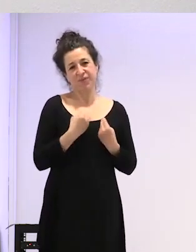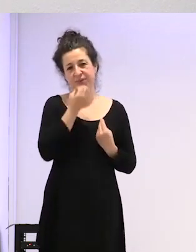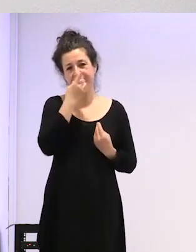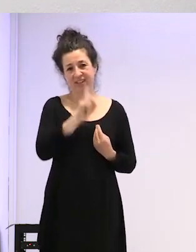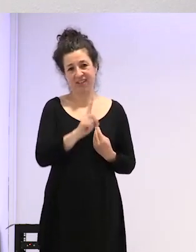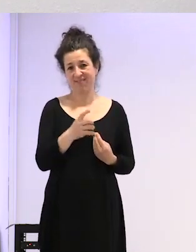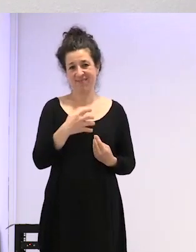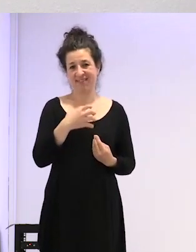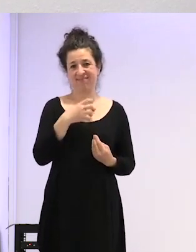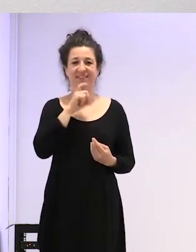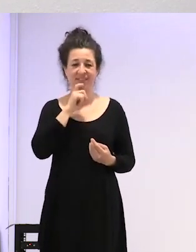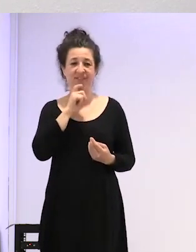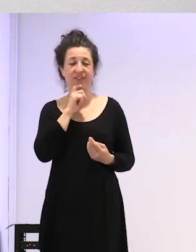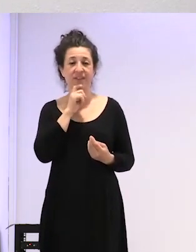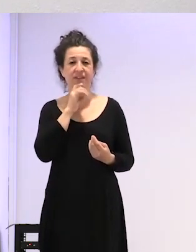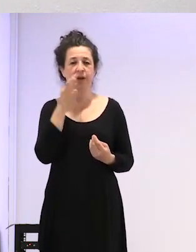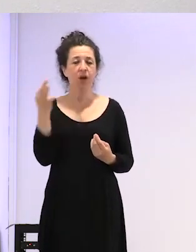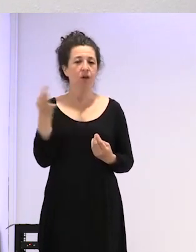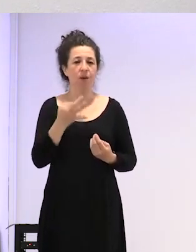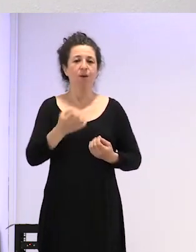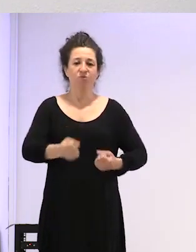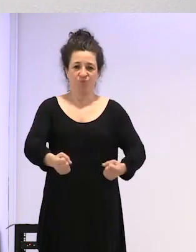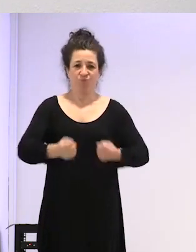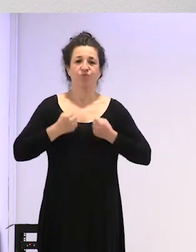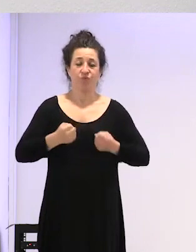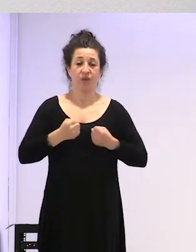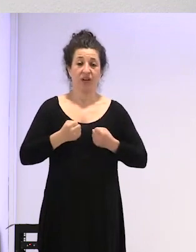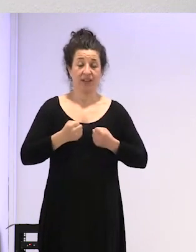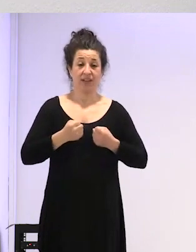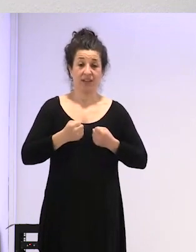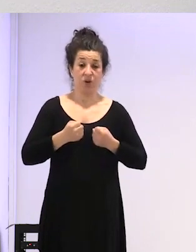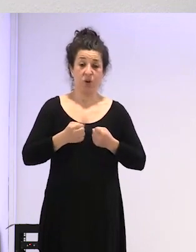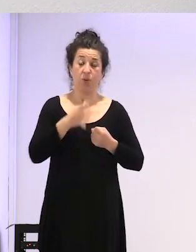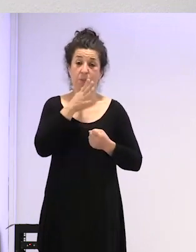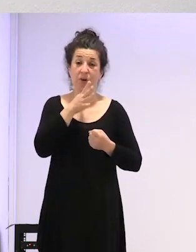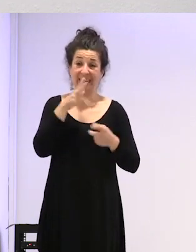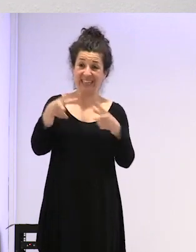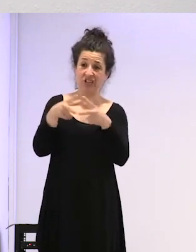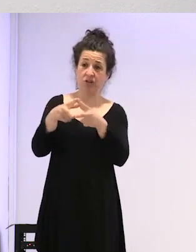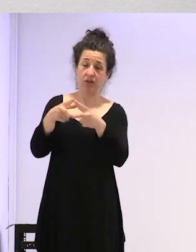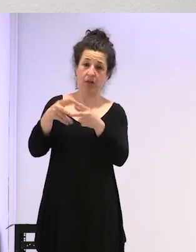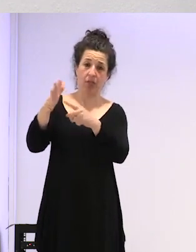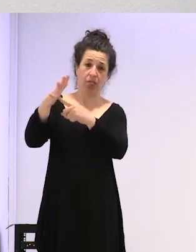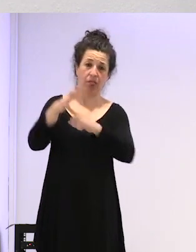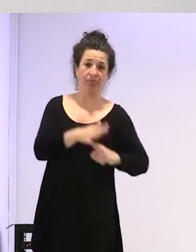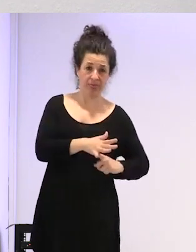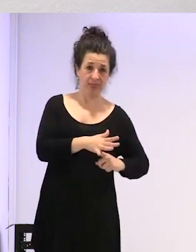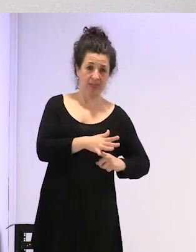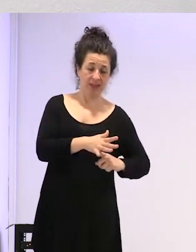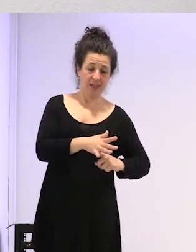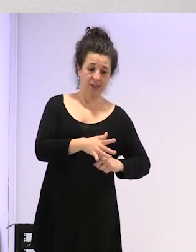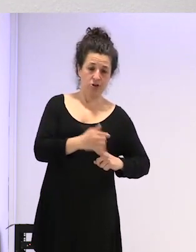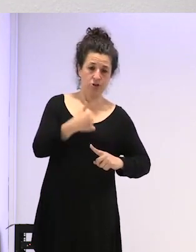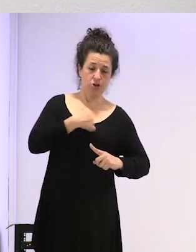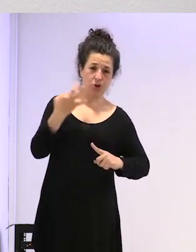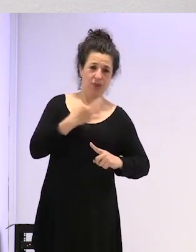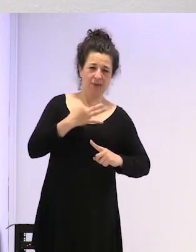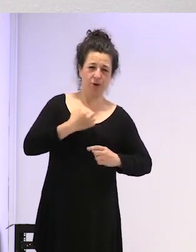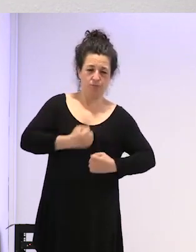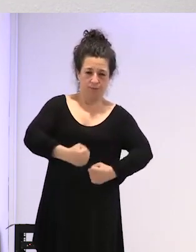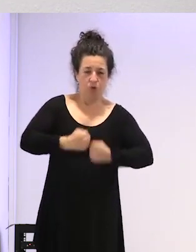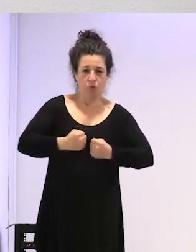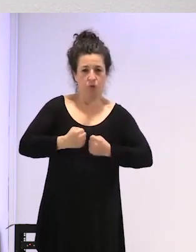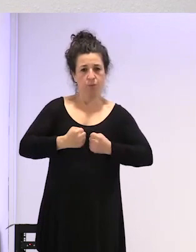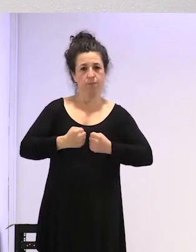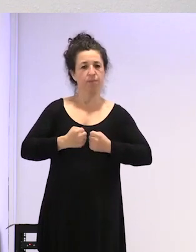hay que ser como muy potente para algo que la sociedad de una realidad estigmatiza coger fuerza suficiente para decir